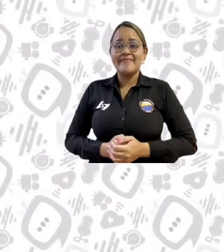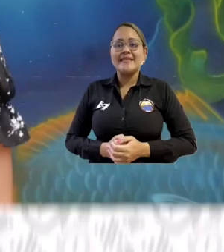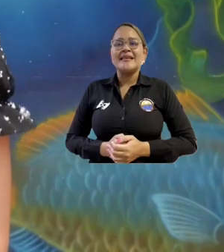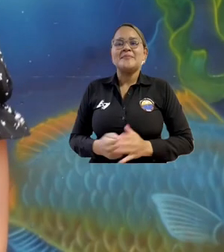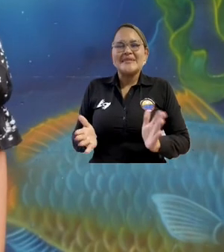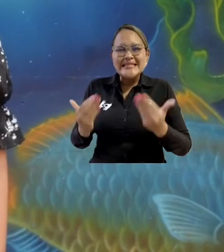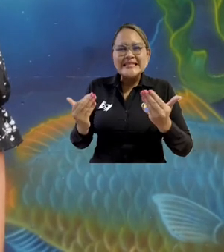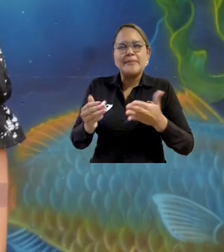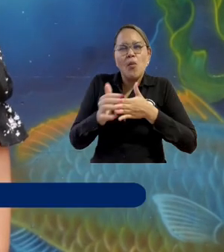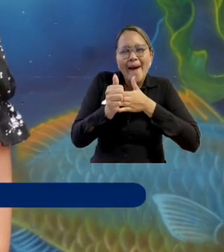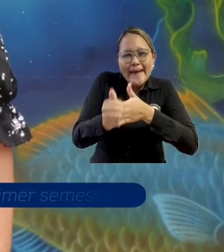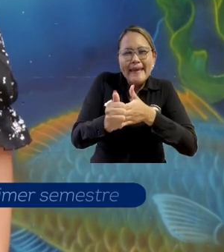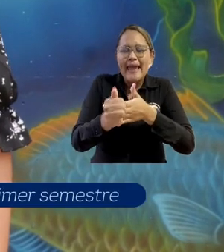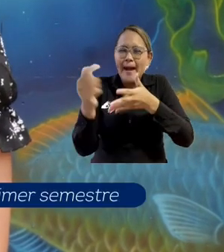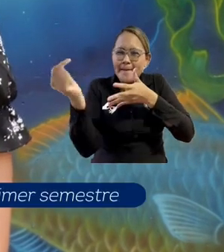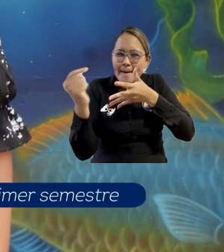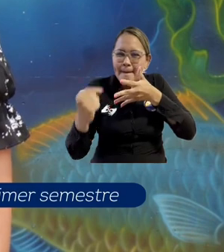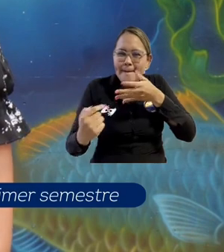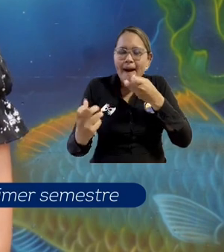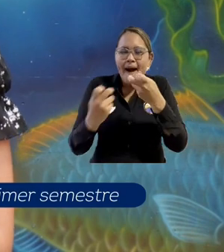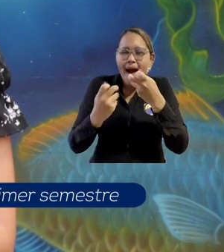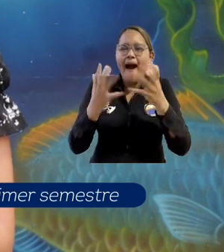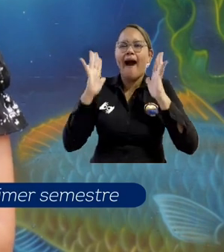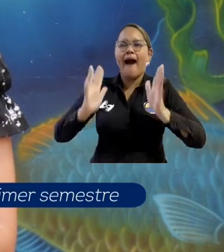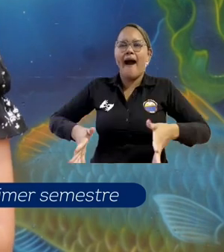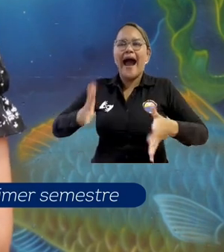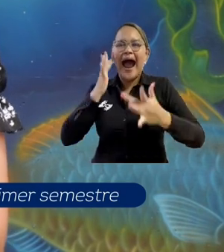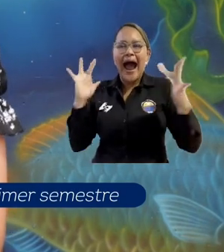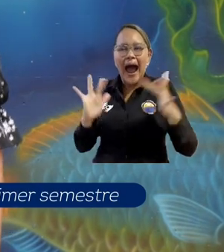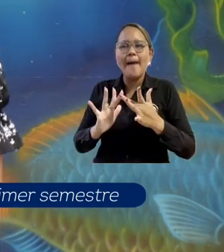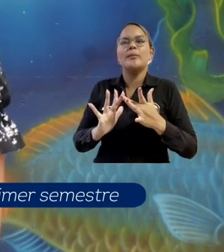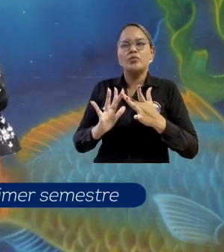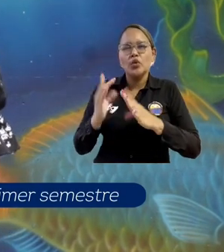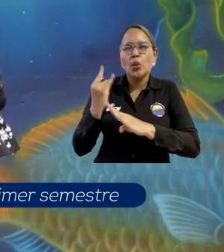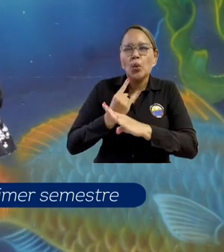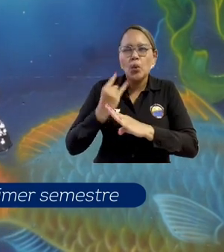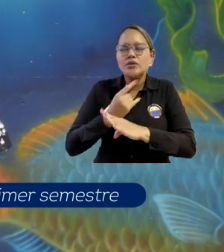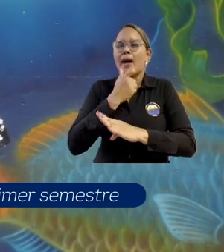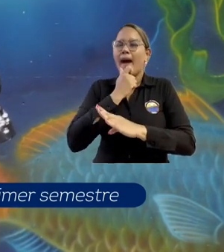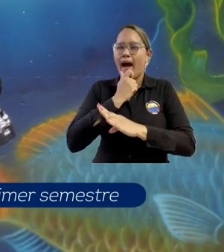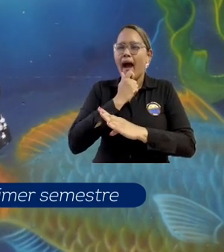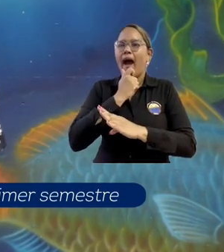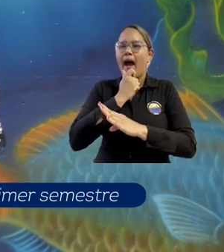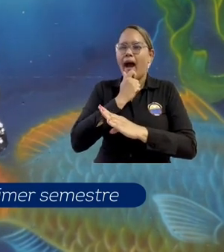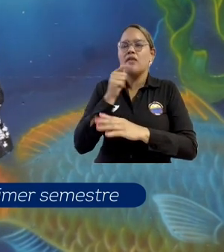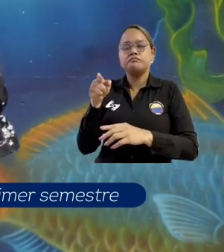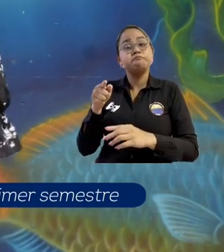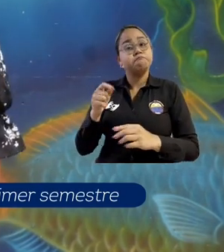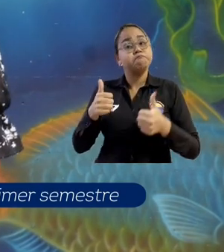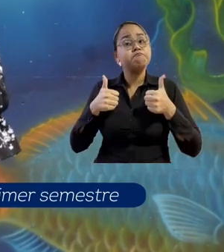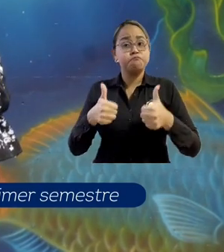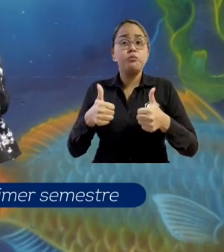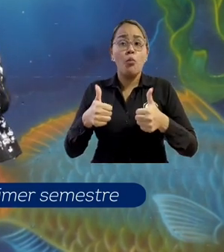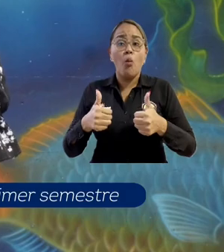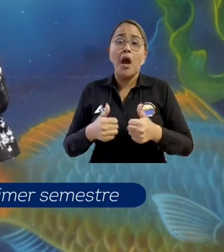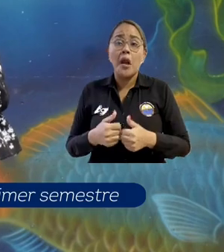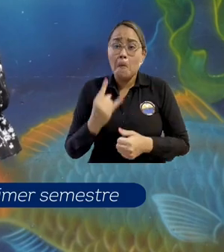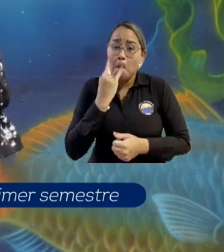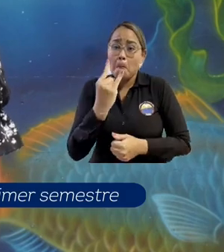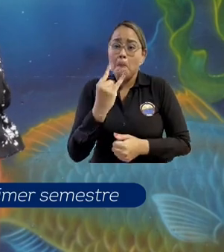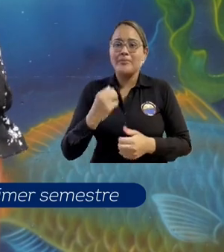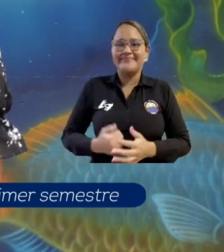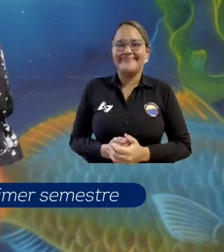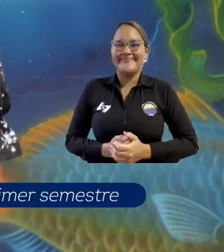Como unas guías, unas pautas para poder hacer un correcto uso de estas herramientas, entonces me parece bastante